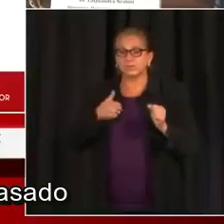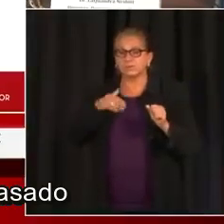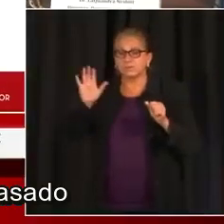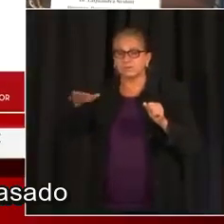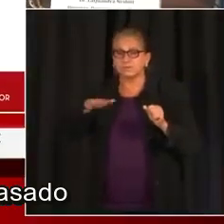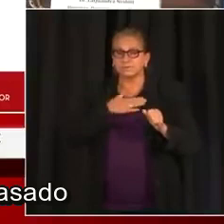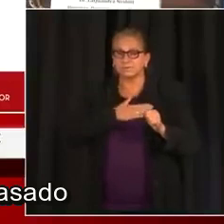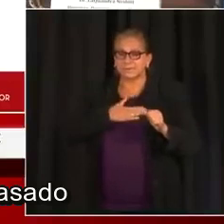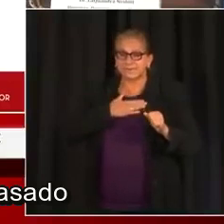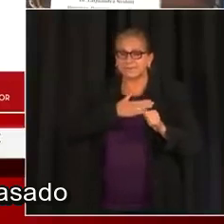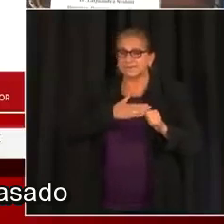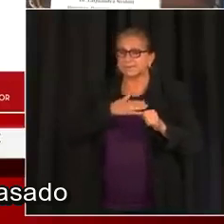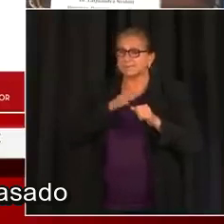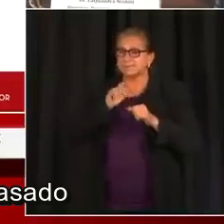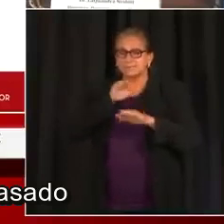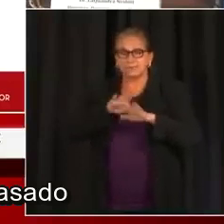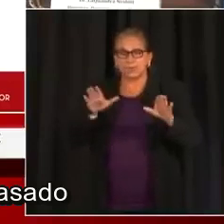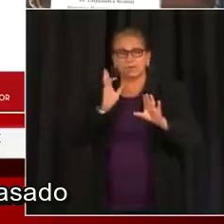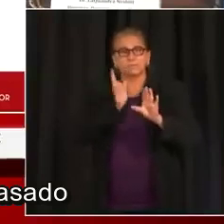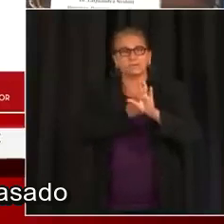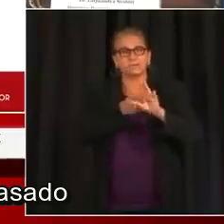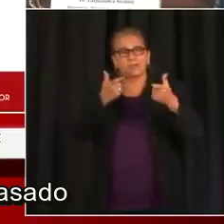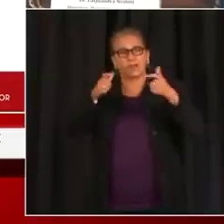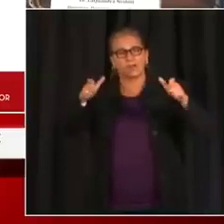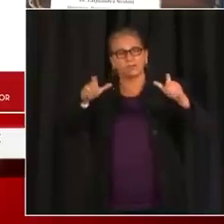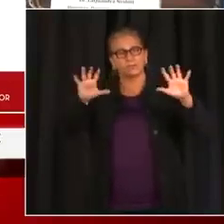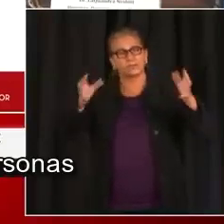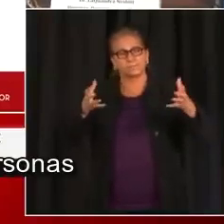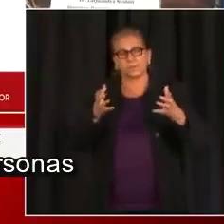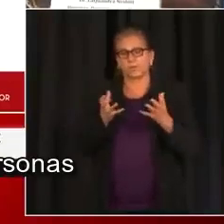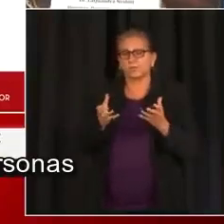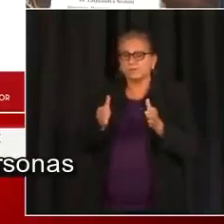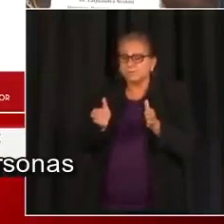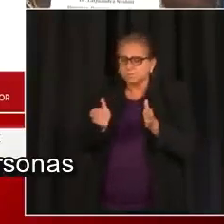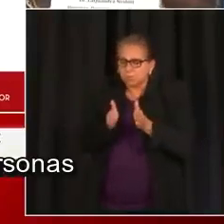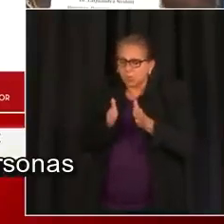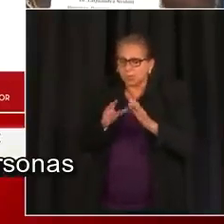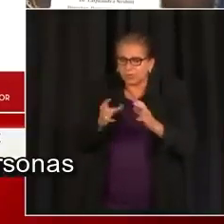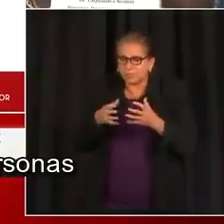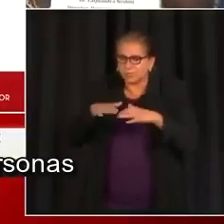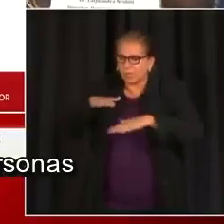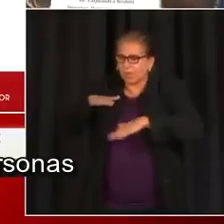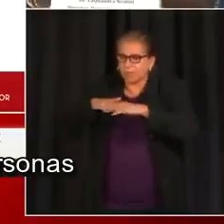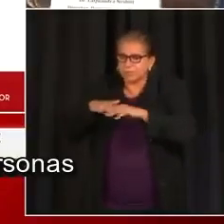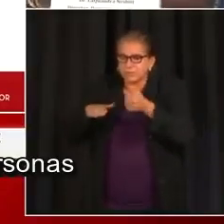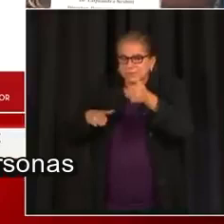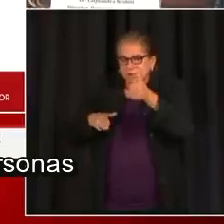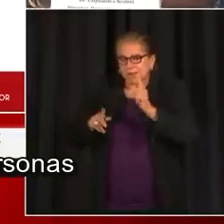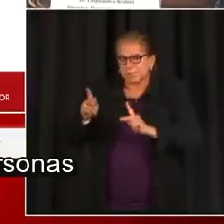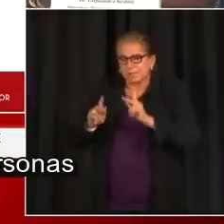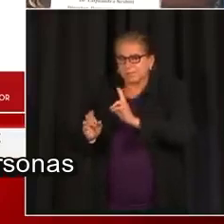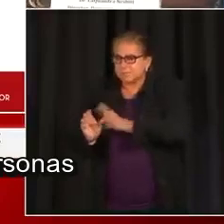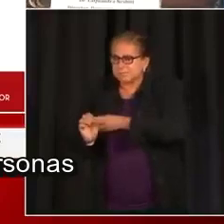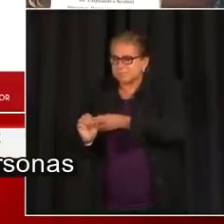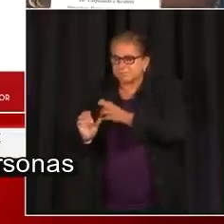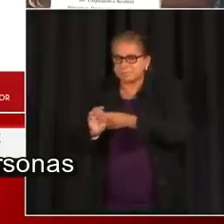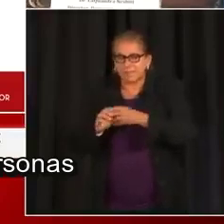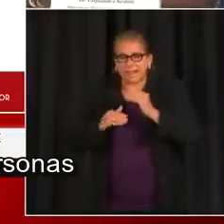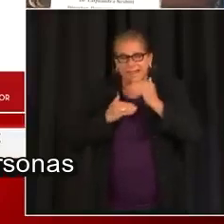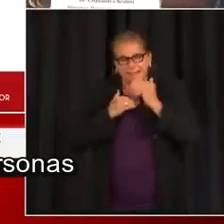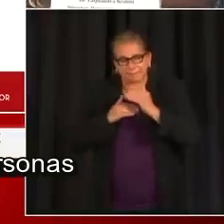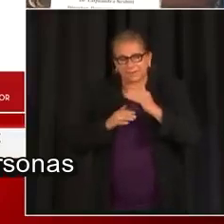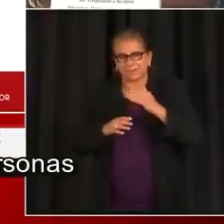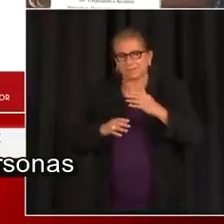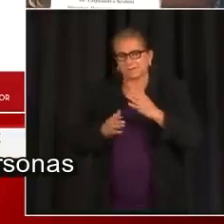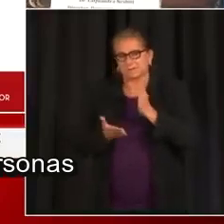de recordar que en invierno pasado había grupos de menos